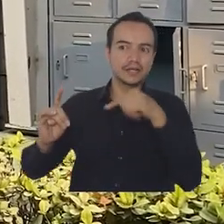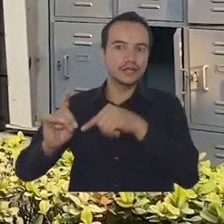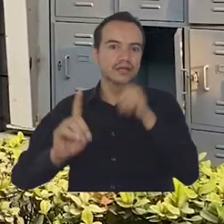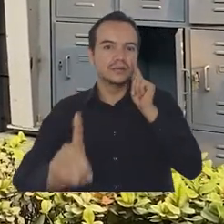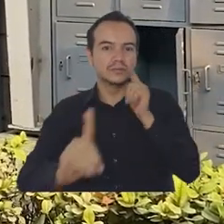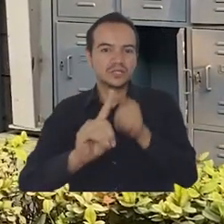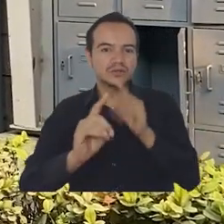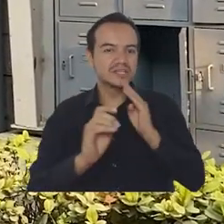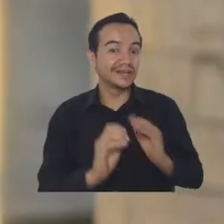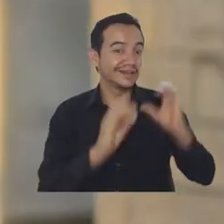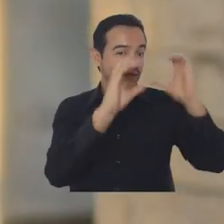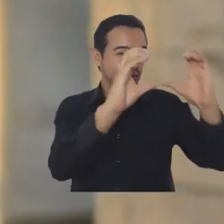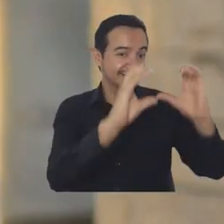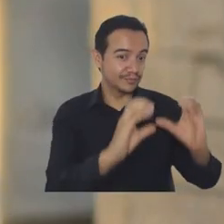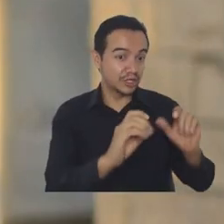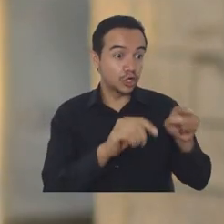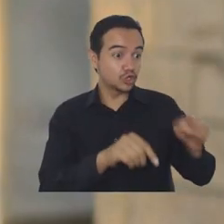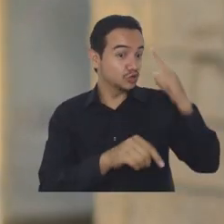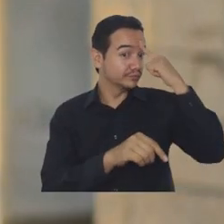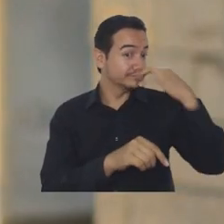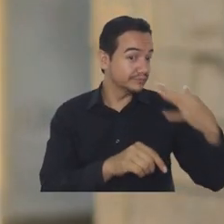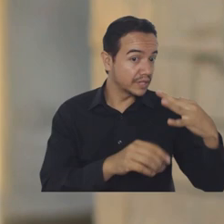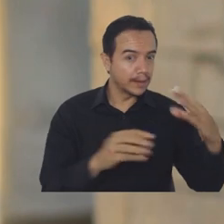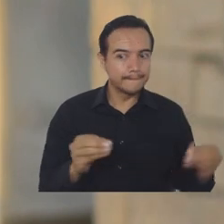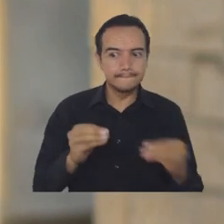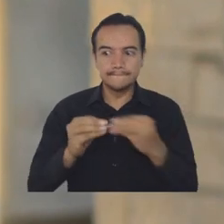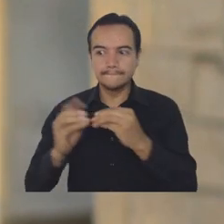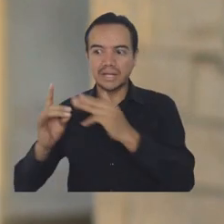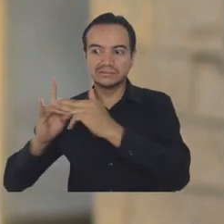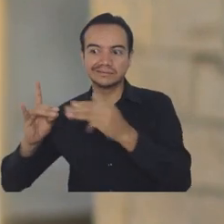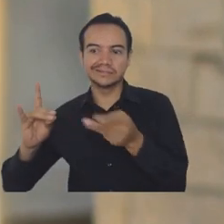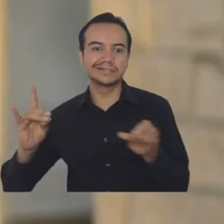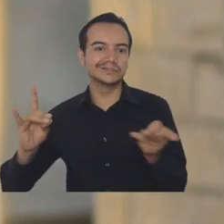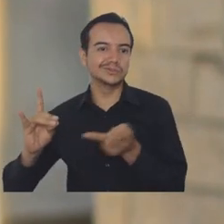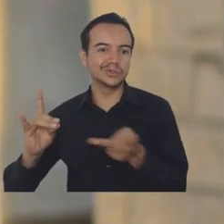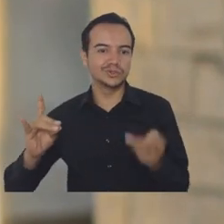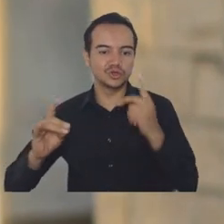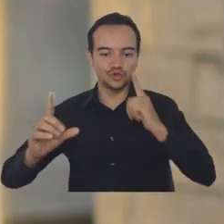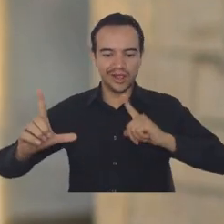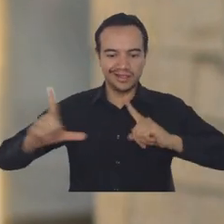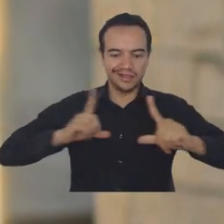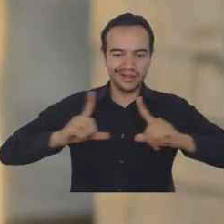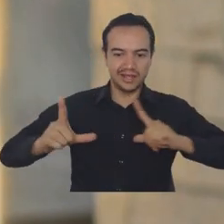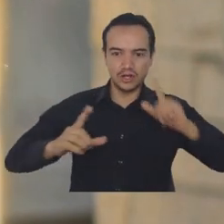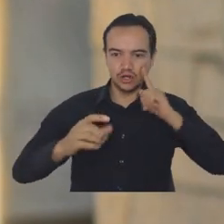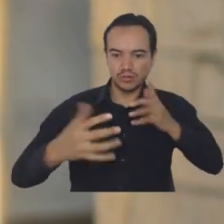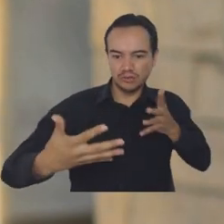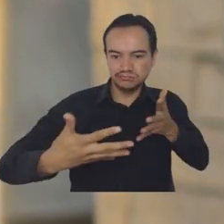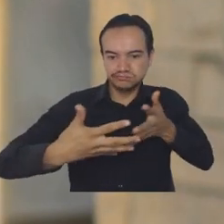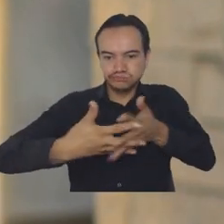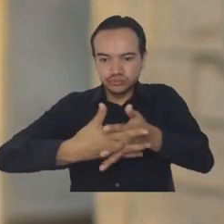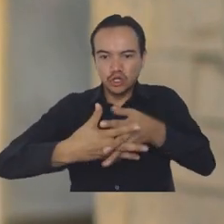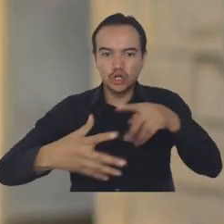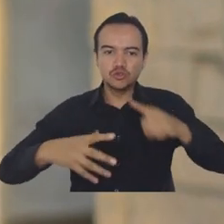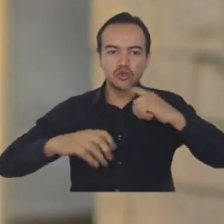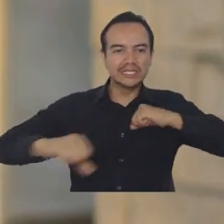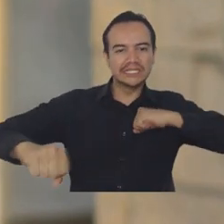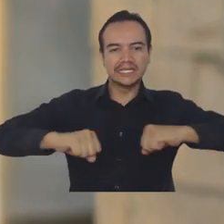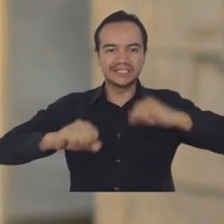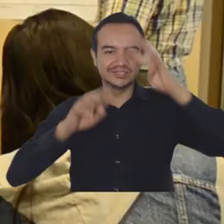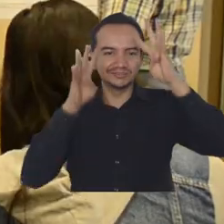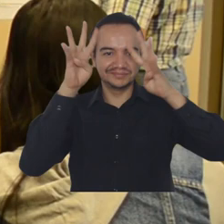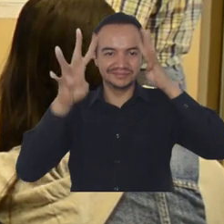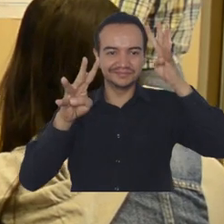Alma Mater y la Cámara de Comercio de Santa Marta para el Magdalena lideran el proyecto Implementación de Sistemas de Gestión de la